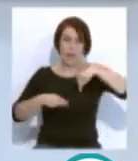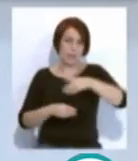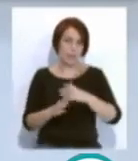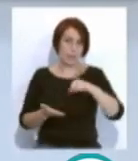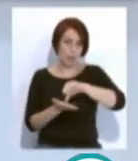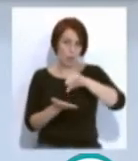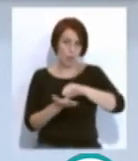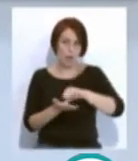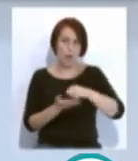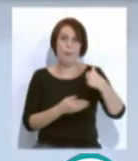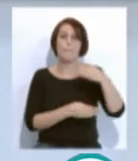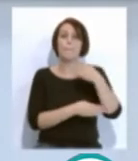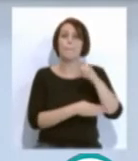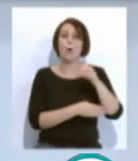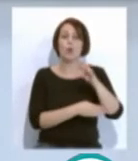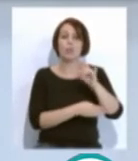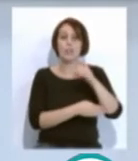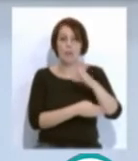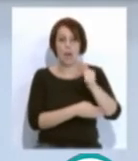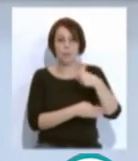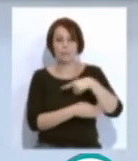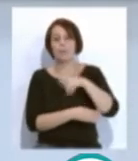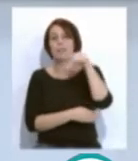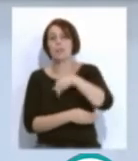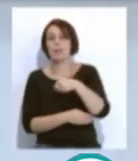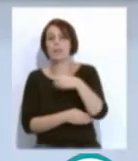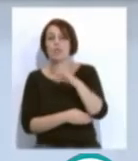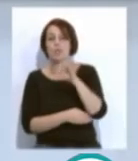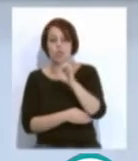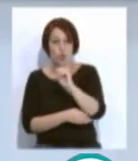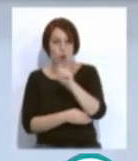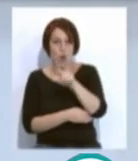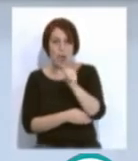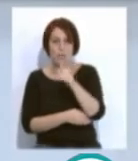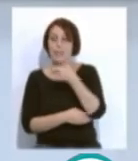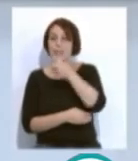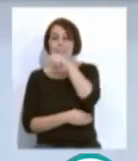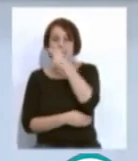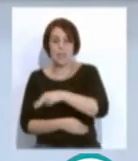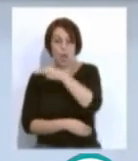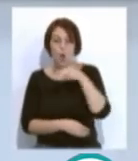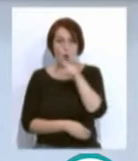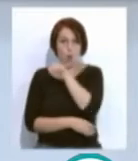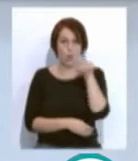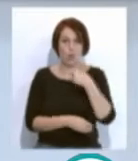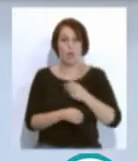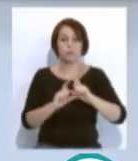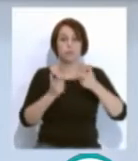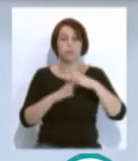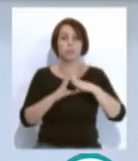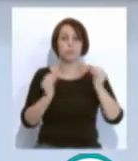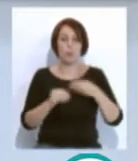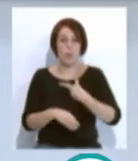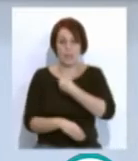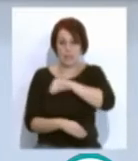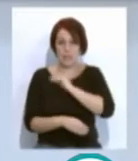actuaciones en Botica 29, García de Sola y Santiago 11 han recibido fondos de la Junta y estatales